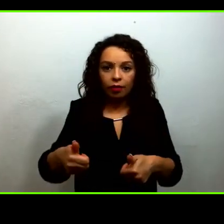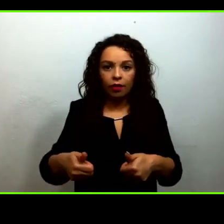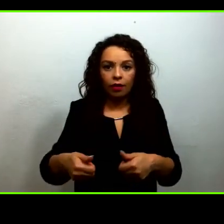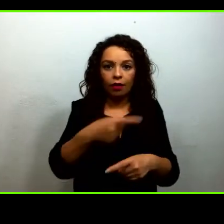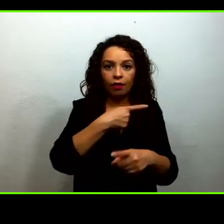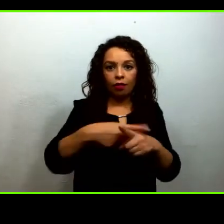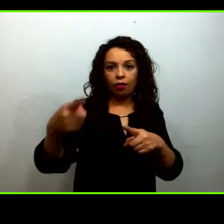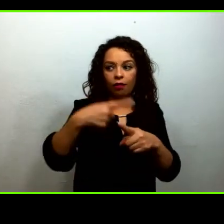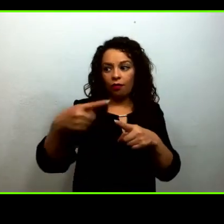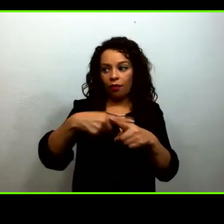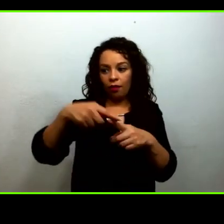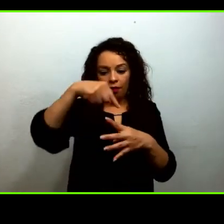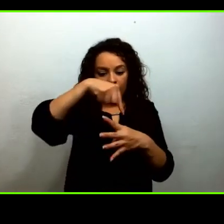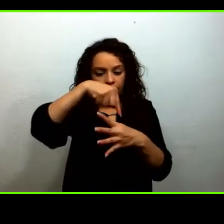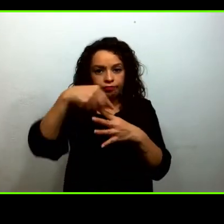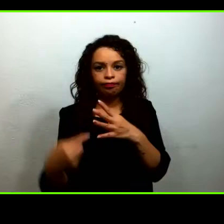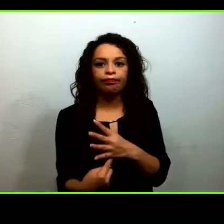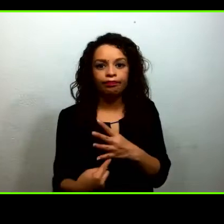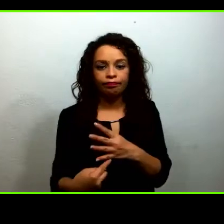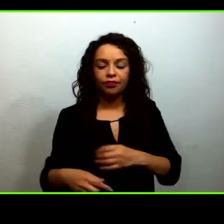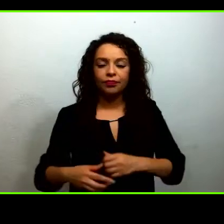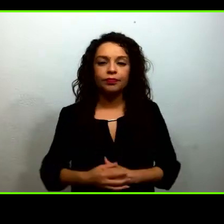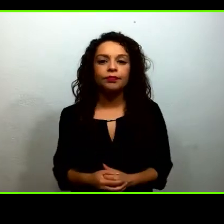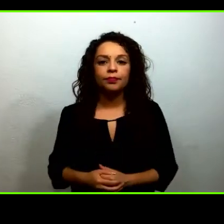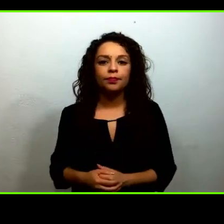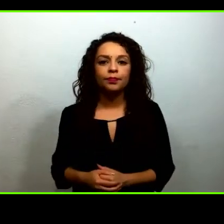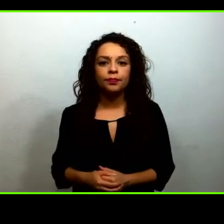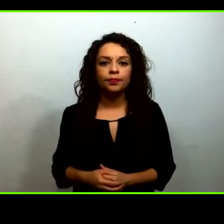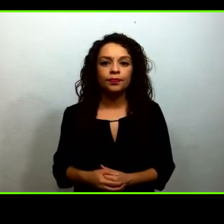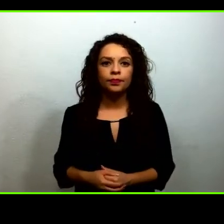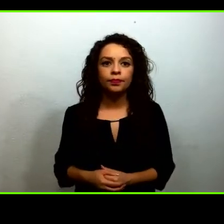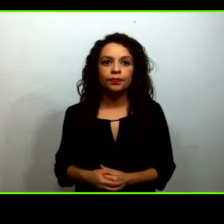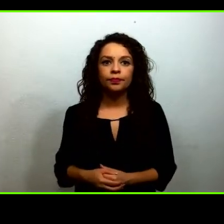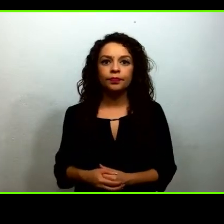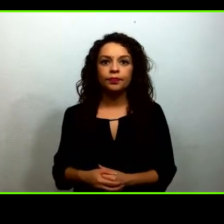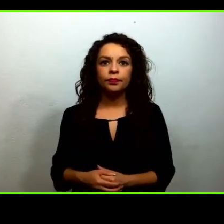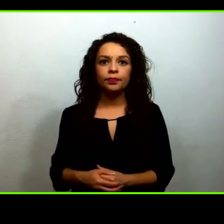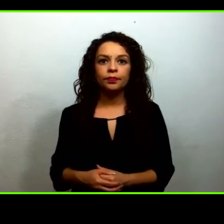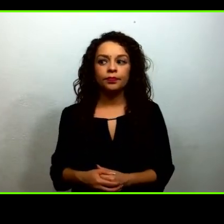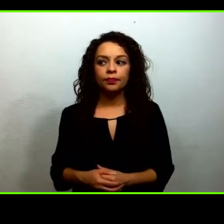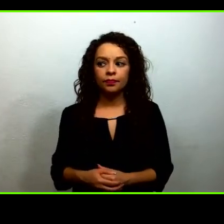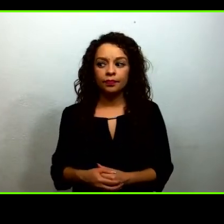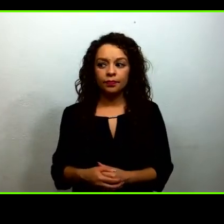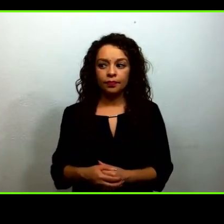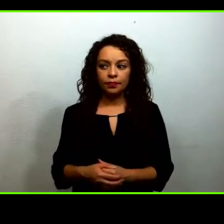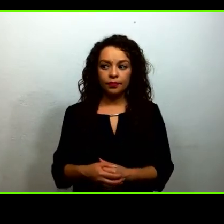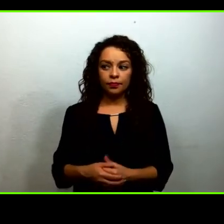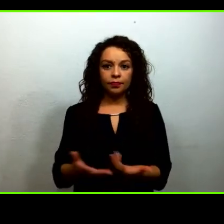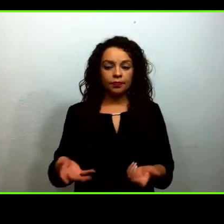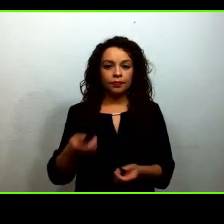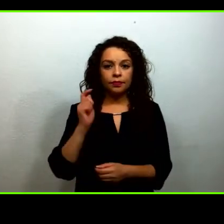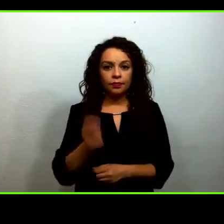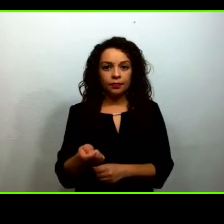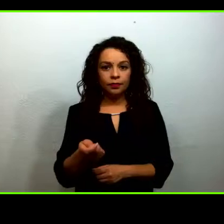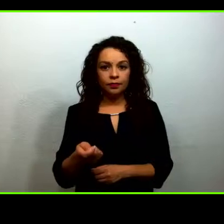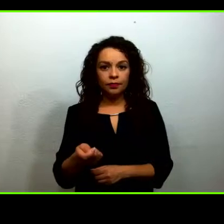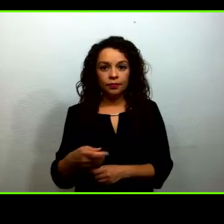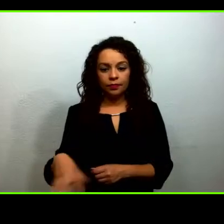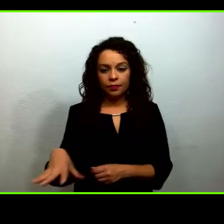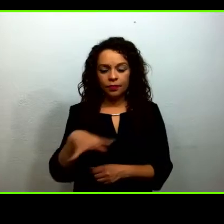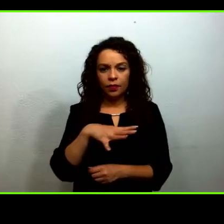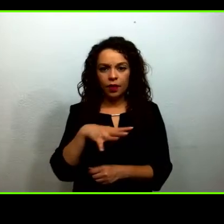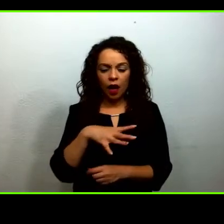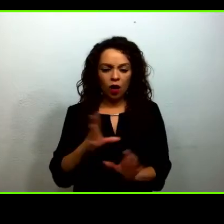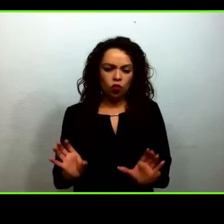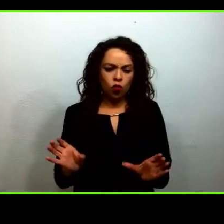El proyecto lo que busca es generar, como su nombre le indica, comunidades de